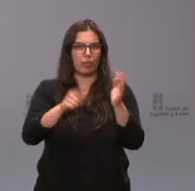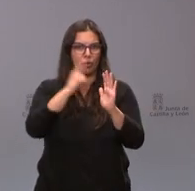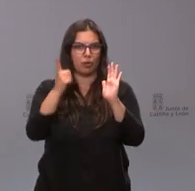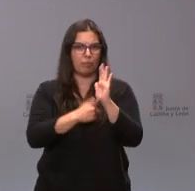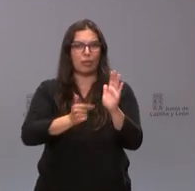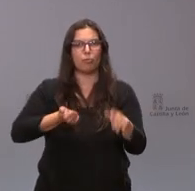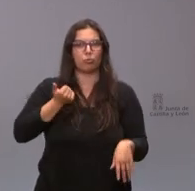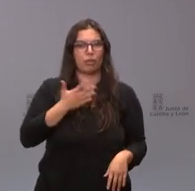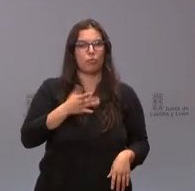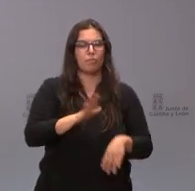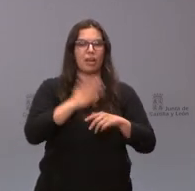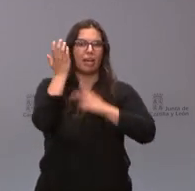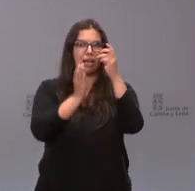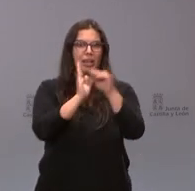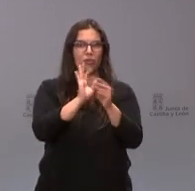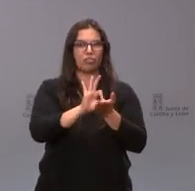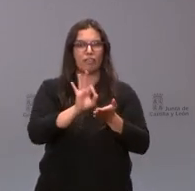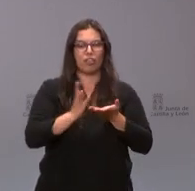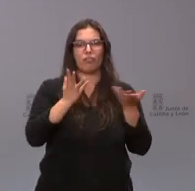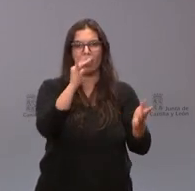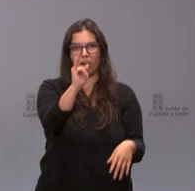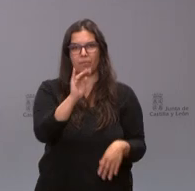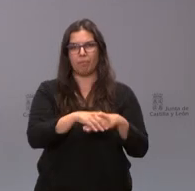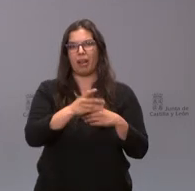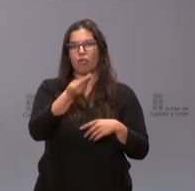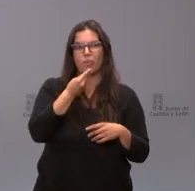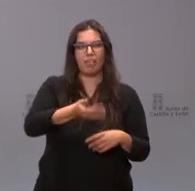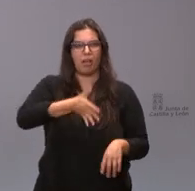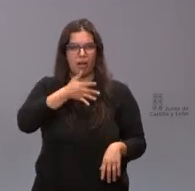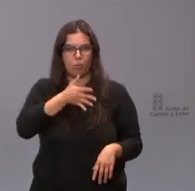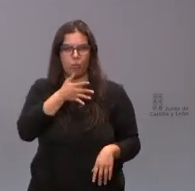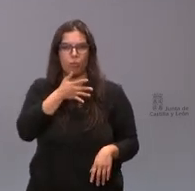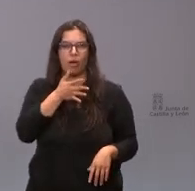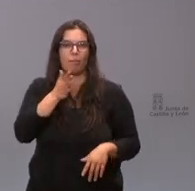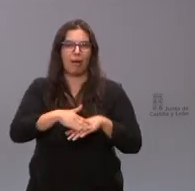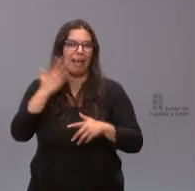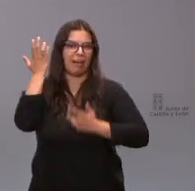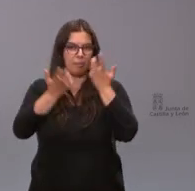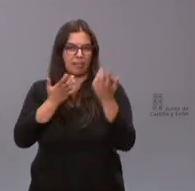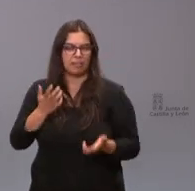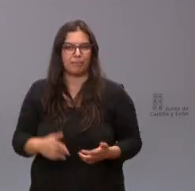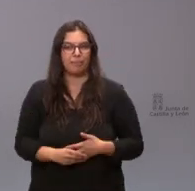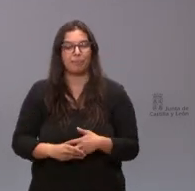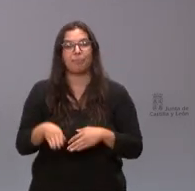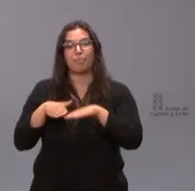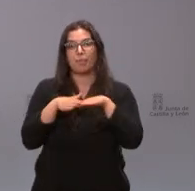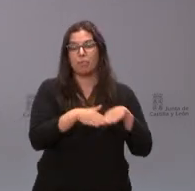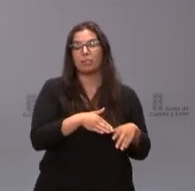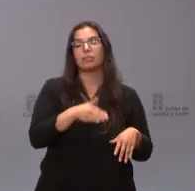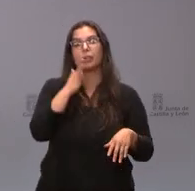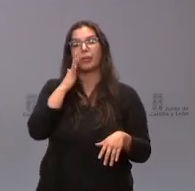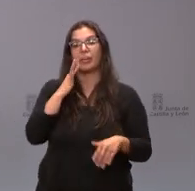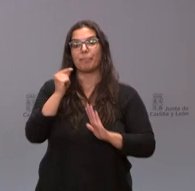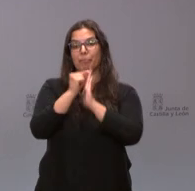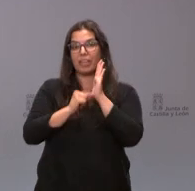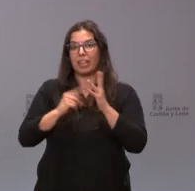de los ganaderos de acceder a estos servicios de abastecimiento de alimento y de bebida al margen de eso el conjunto de